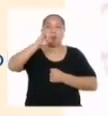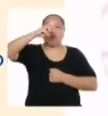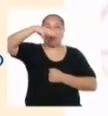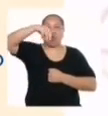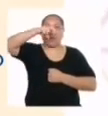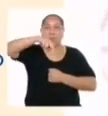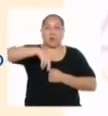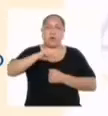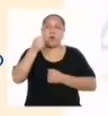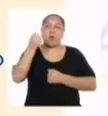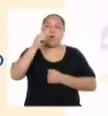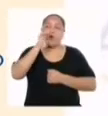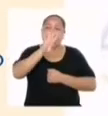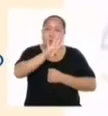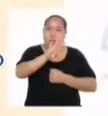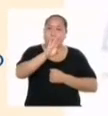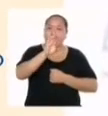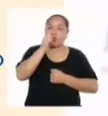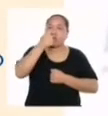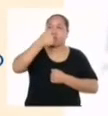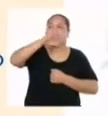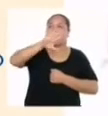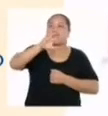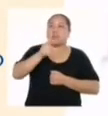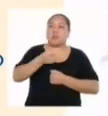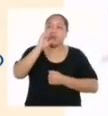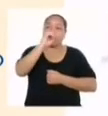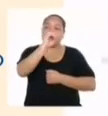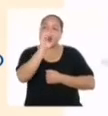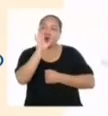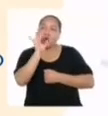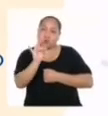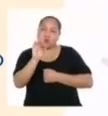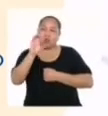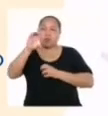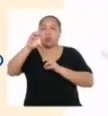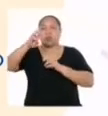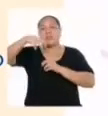415,08 centímetros cúbicos.